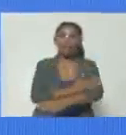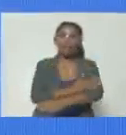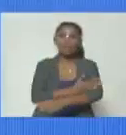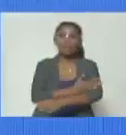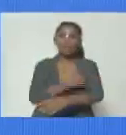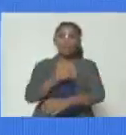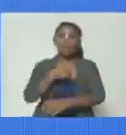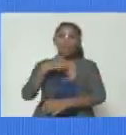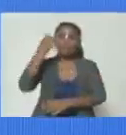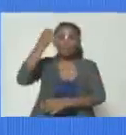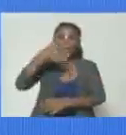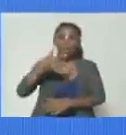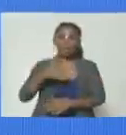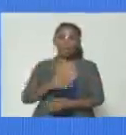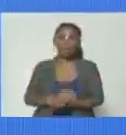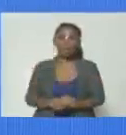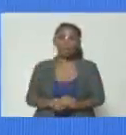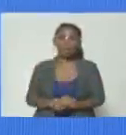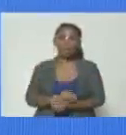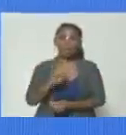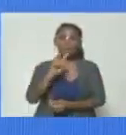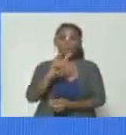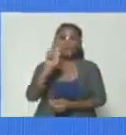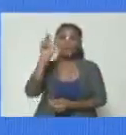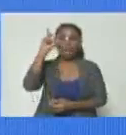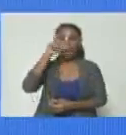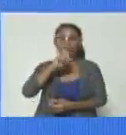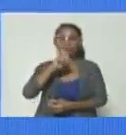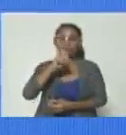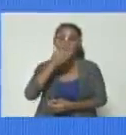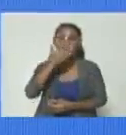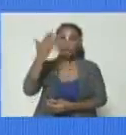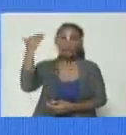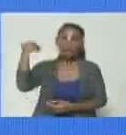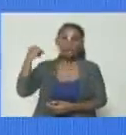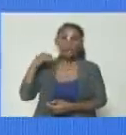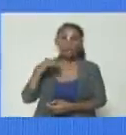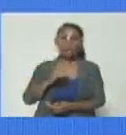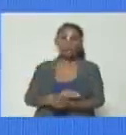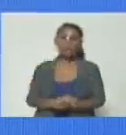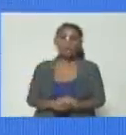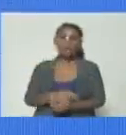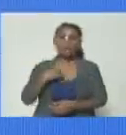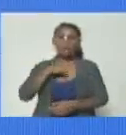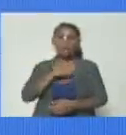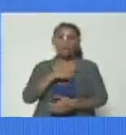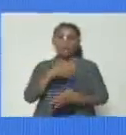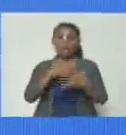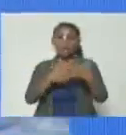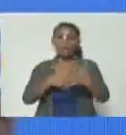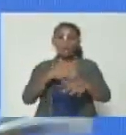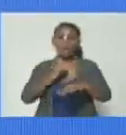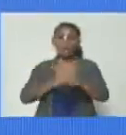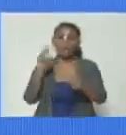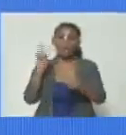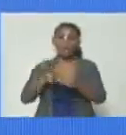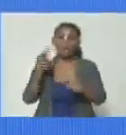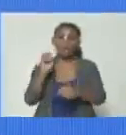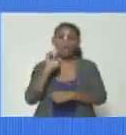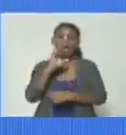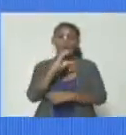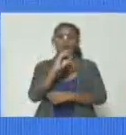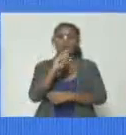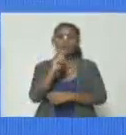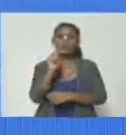creo que con dos años atrás hemos reseñado muchos hechos de violencia en la cota 905